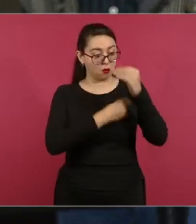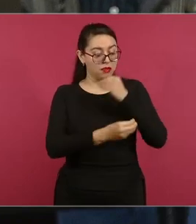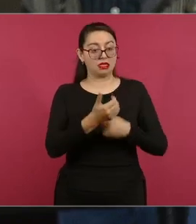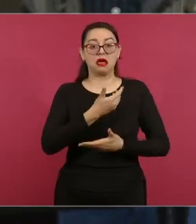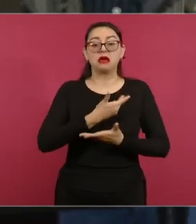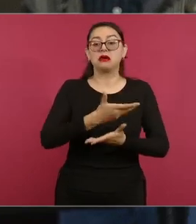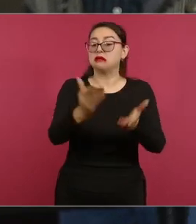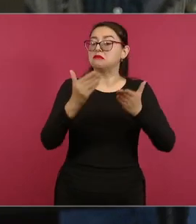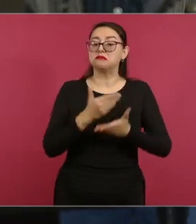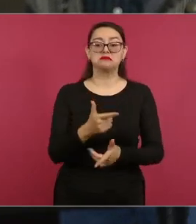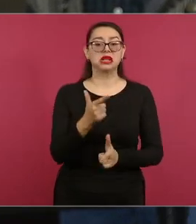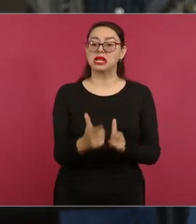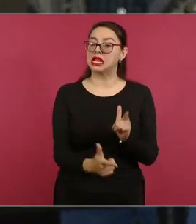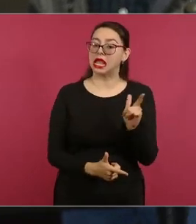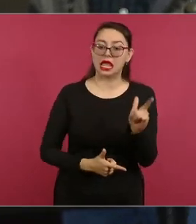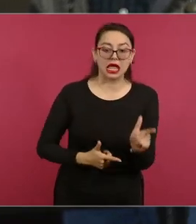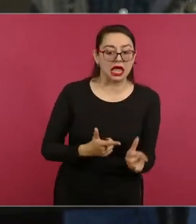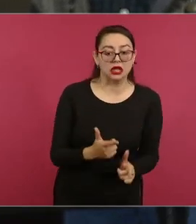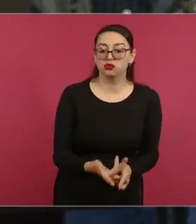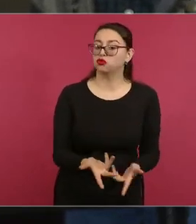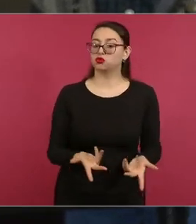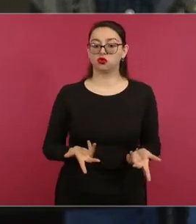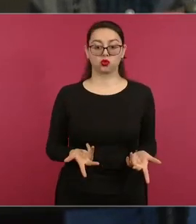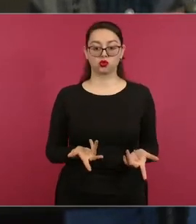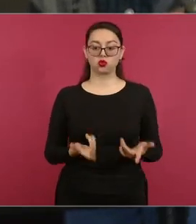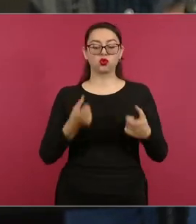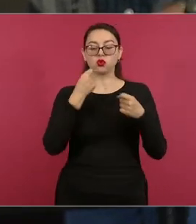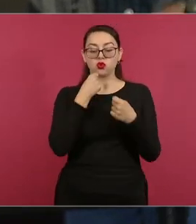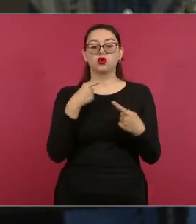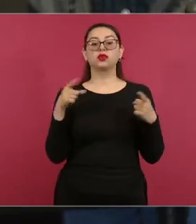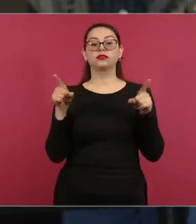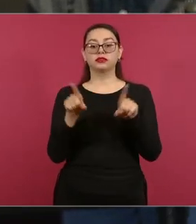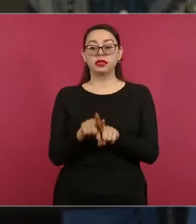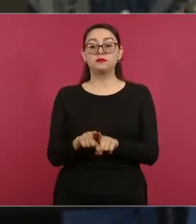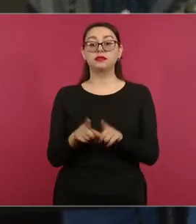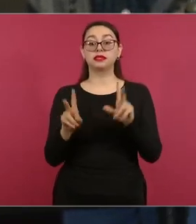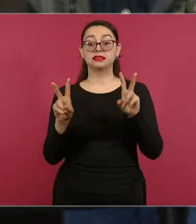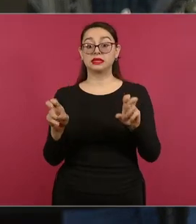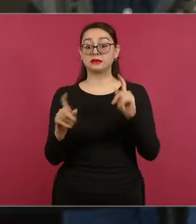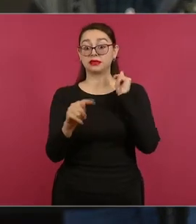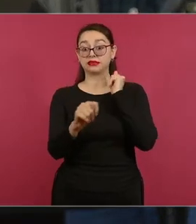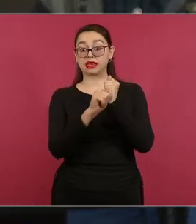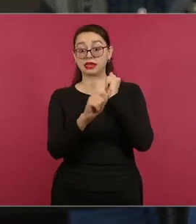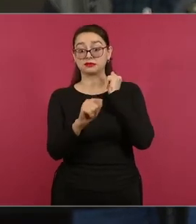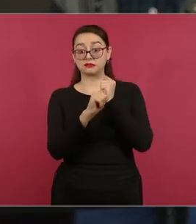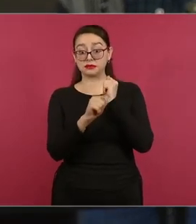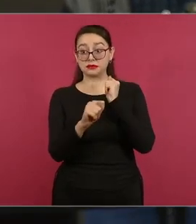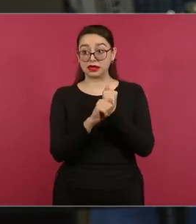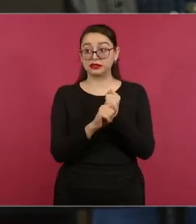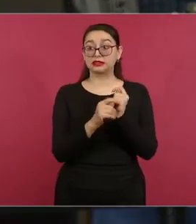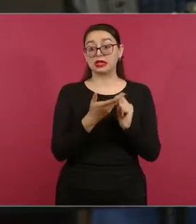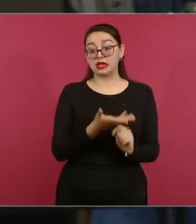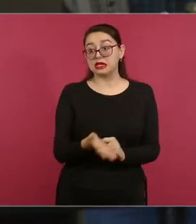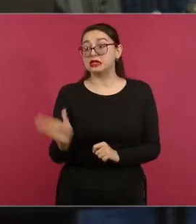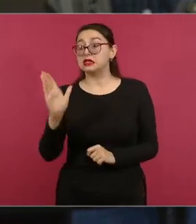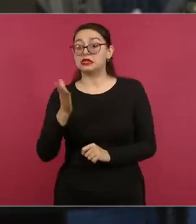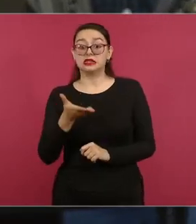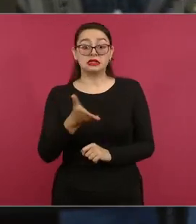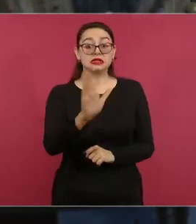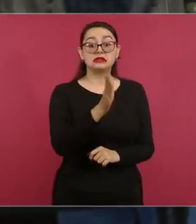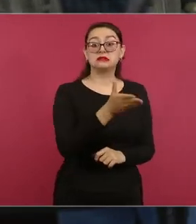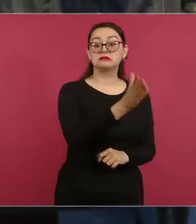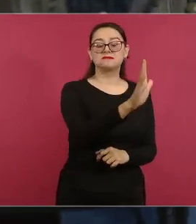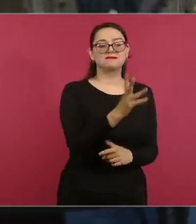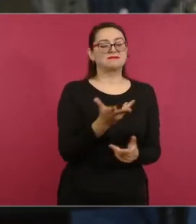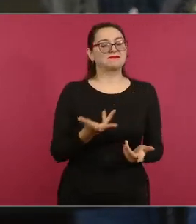posible. También la situación del transporte para que puedan ir por agua a las colonias. Ellos dicen que